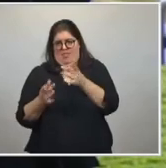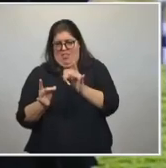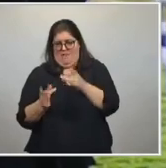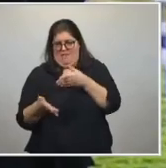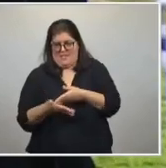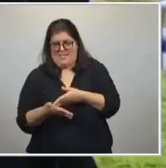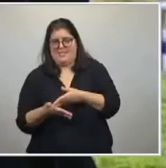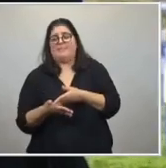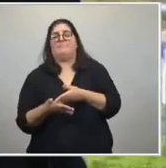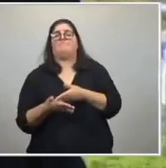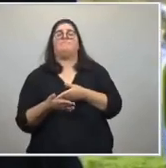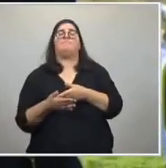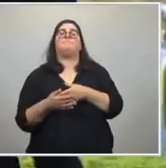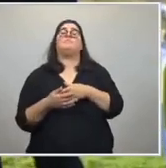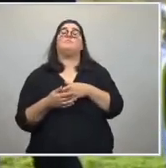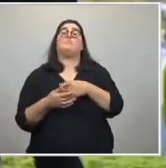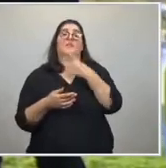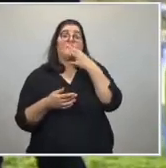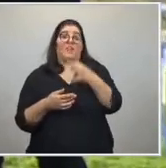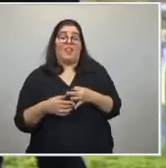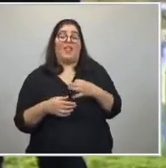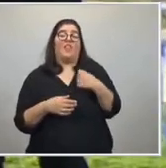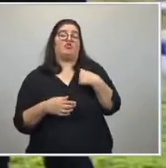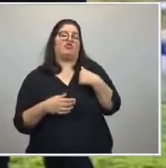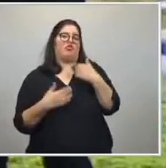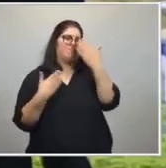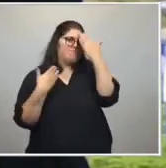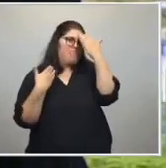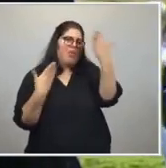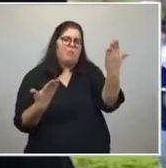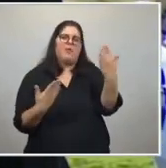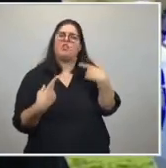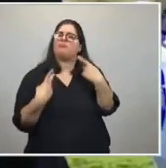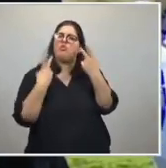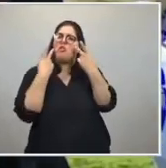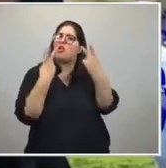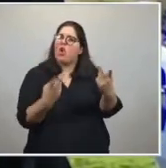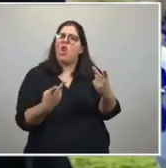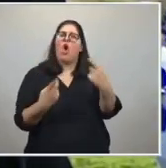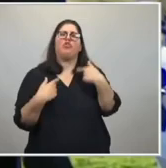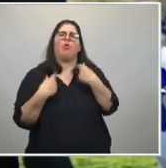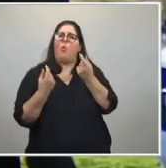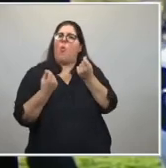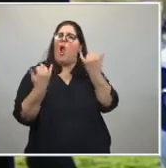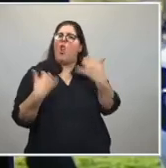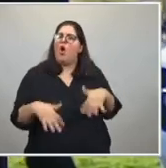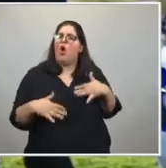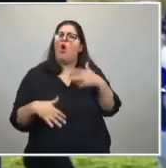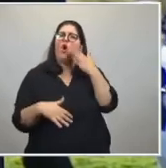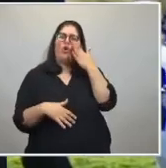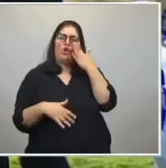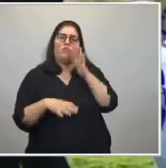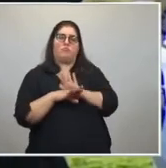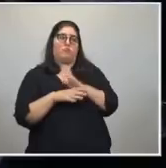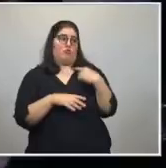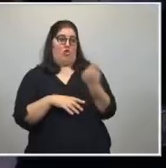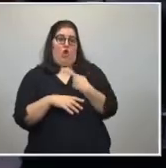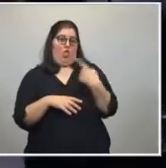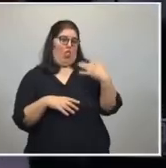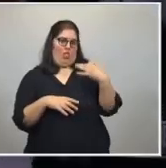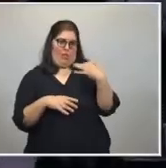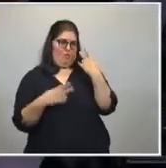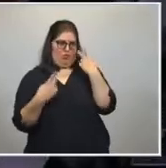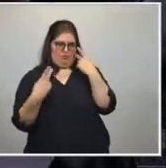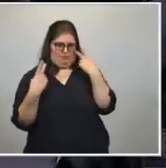si hay algo que admiro, que reconozco, que valoro y que todos tenemos que